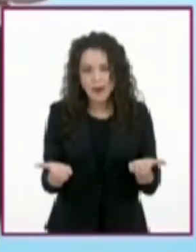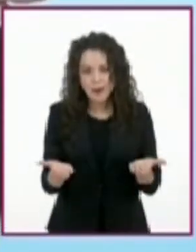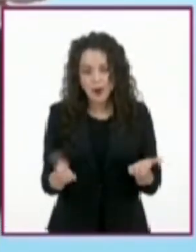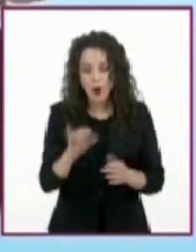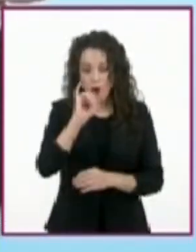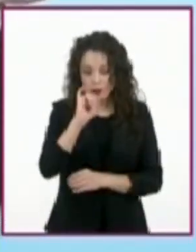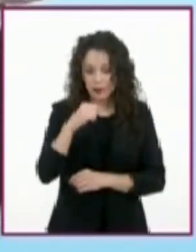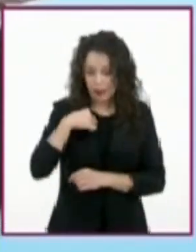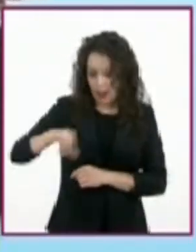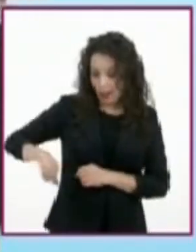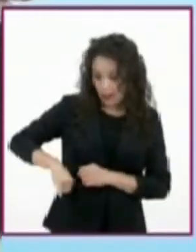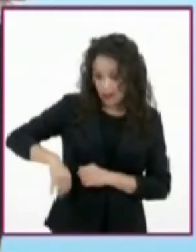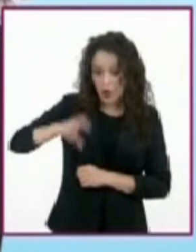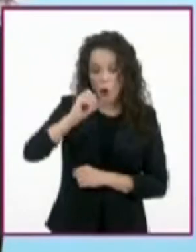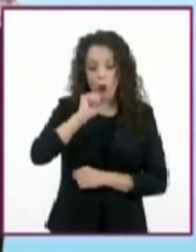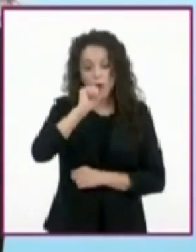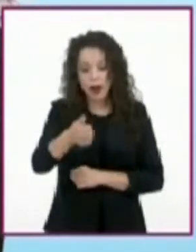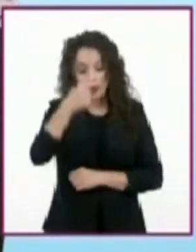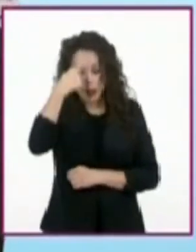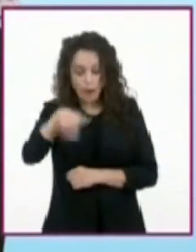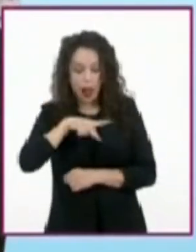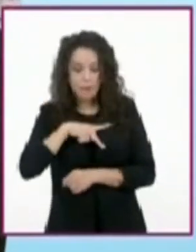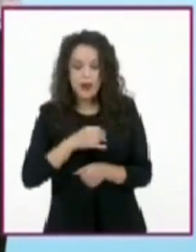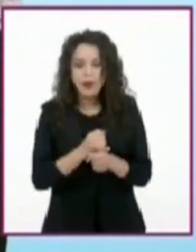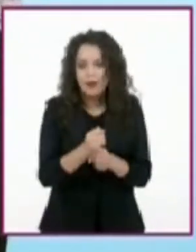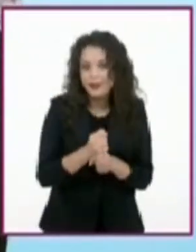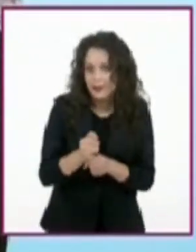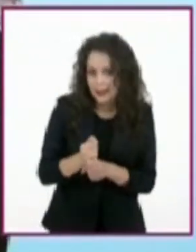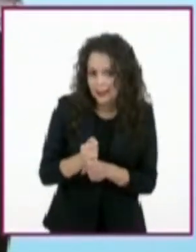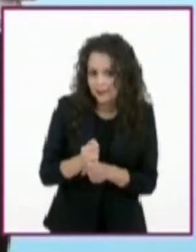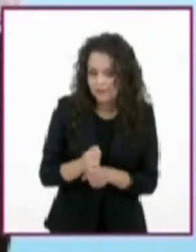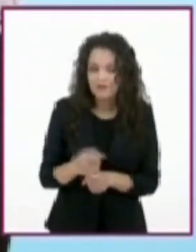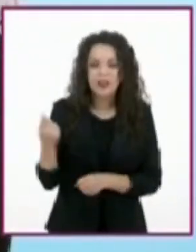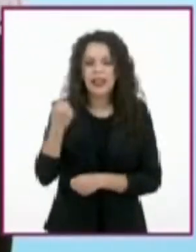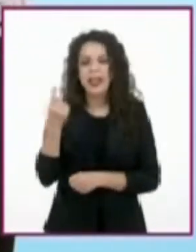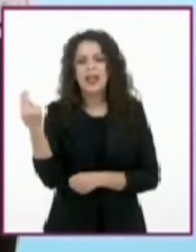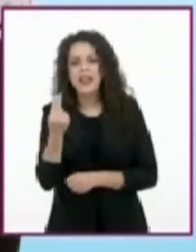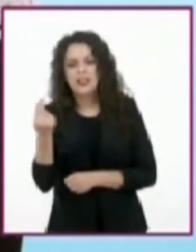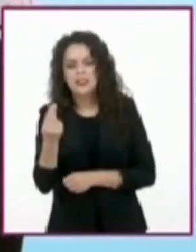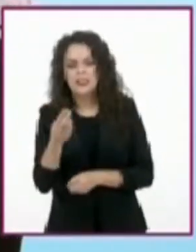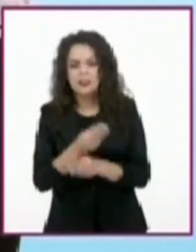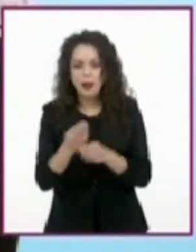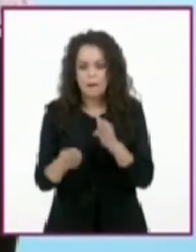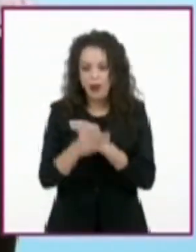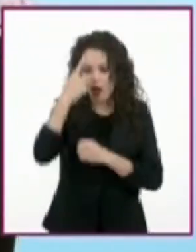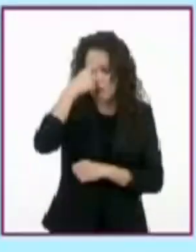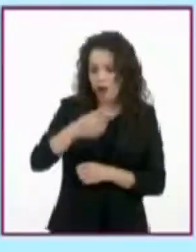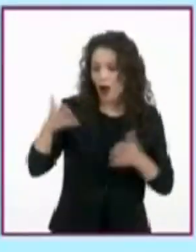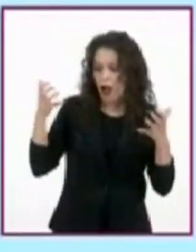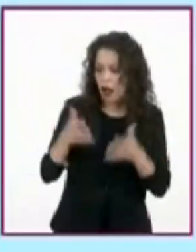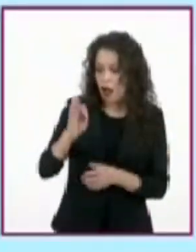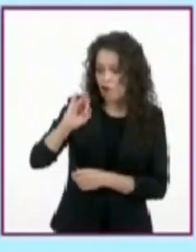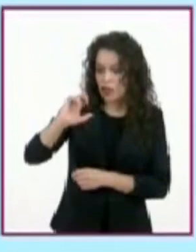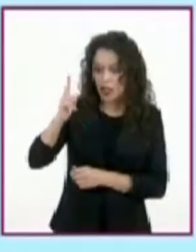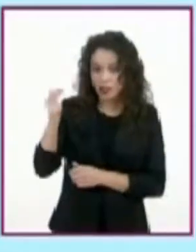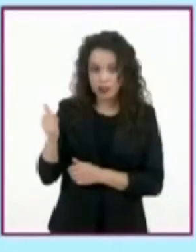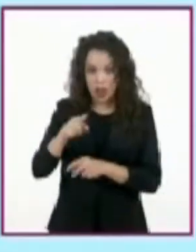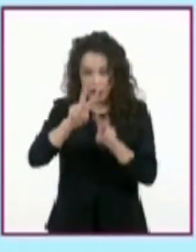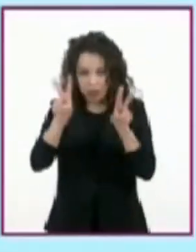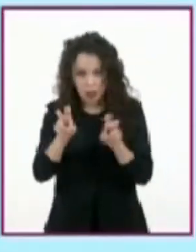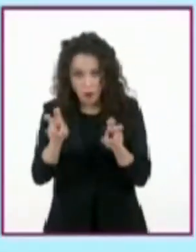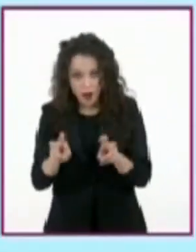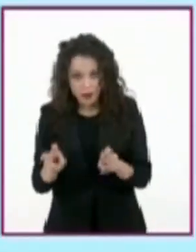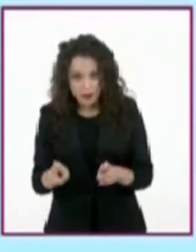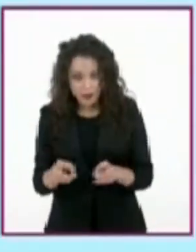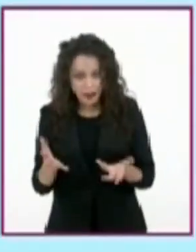investigación. ¿Qué se necesita para obtener los insumos necesarios y elaborar fichas temáticas? Para profundizar en la